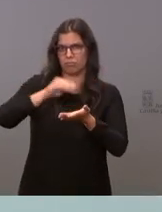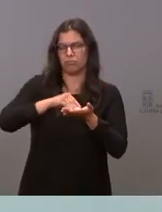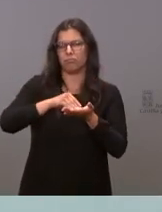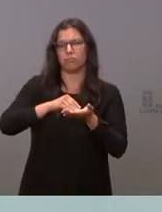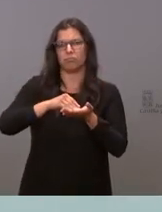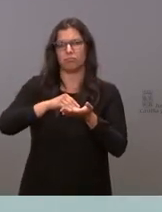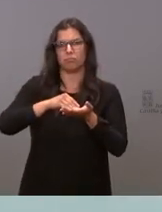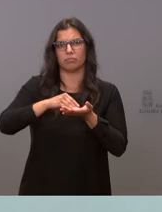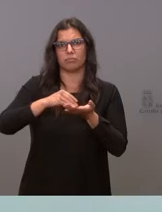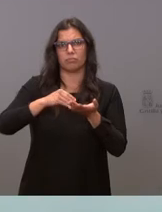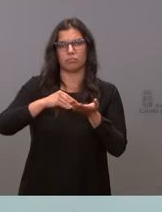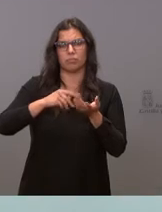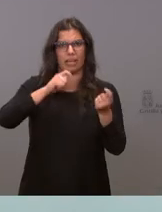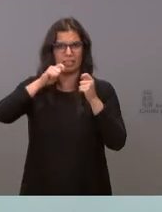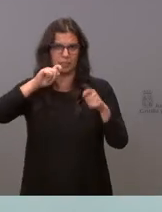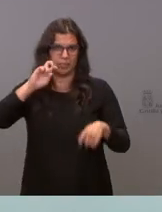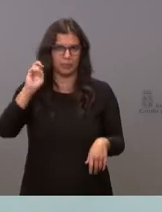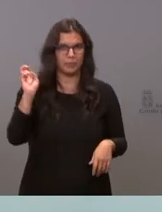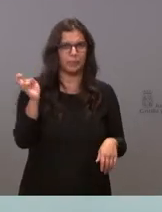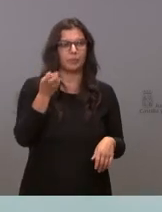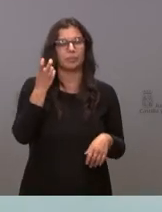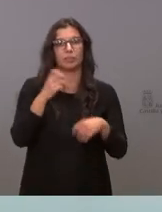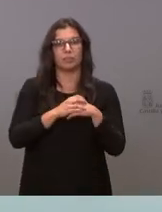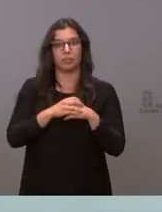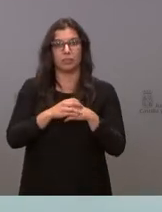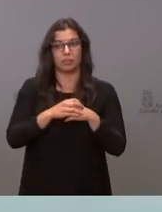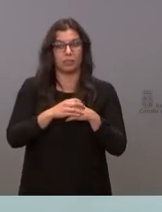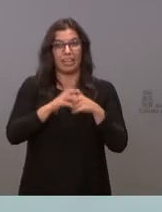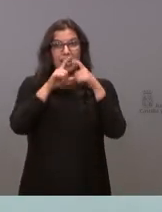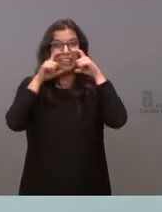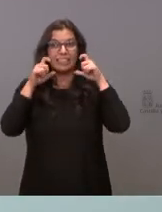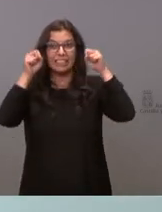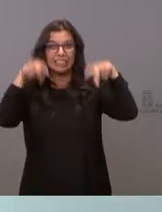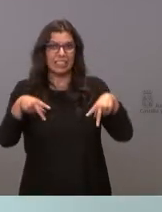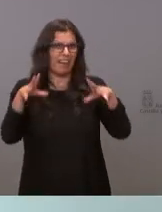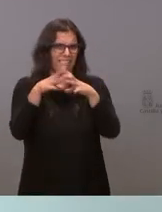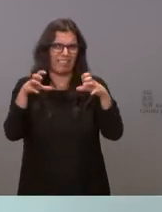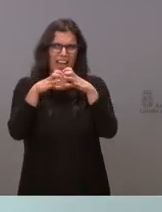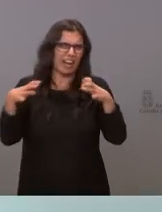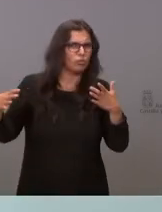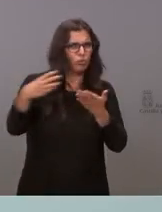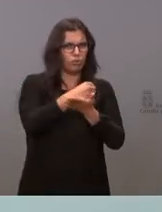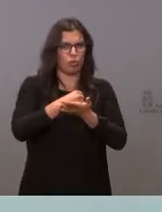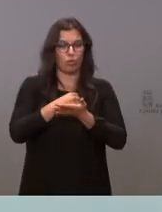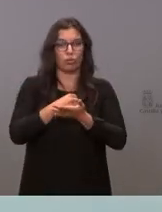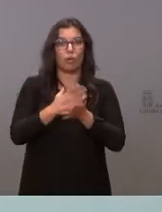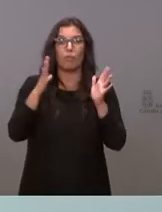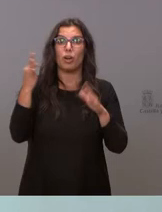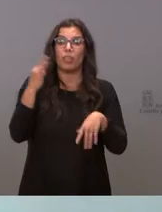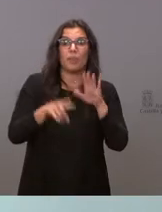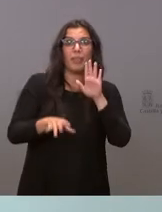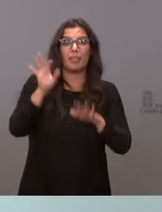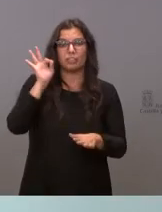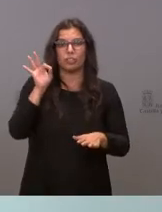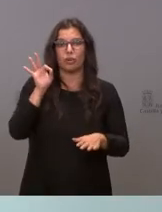entrevistas de televisión, todos tenemos ganas de que desaparezca la mascarilla de nuestras vidas. Pero tiene que ser una decisión